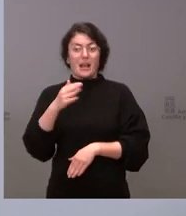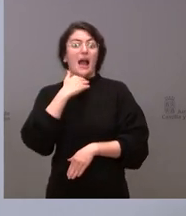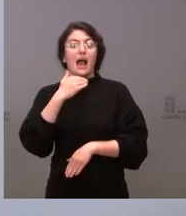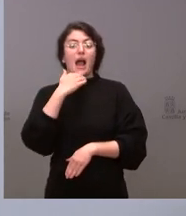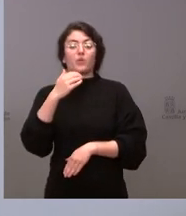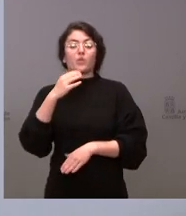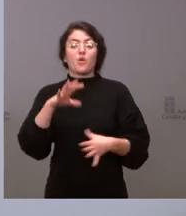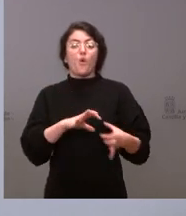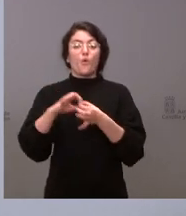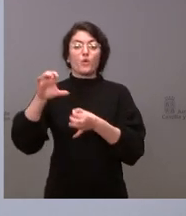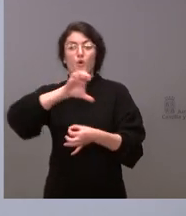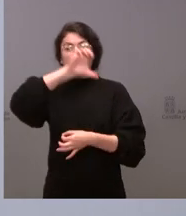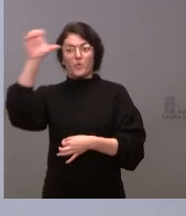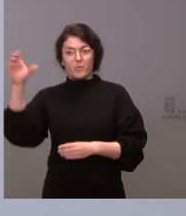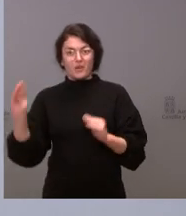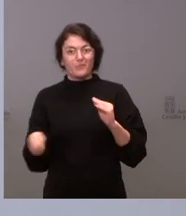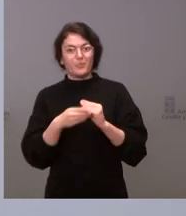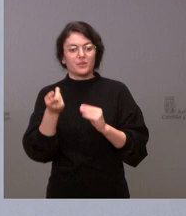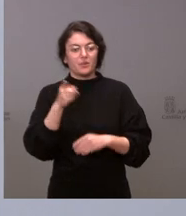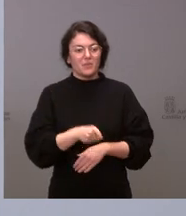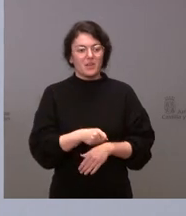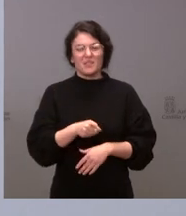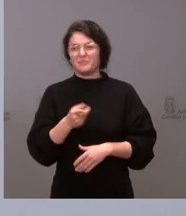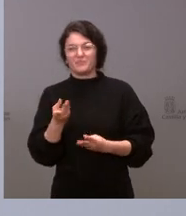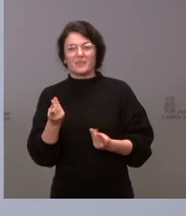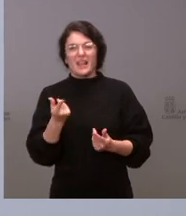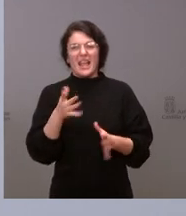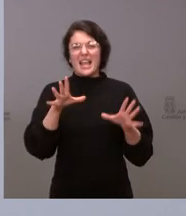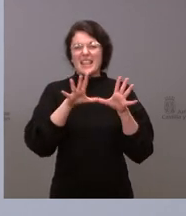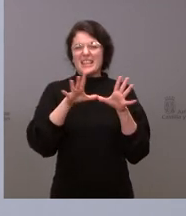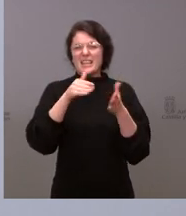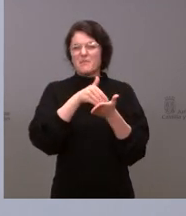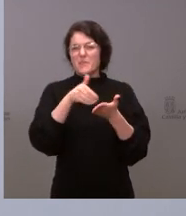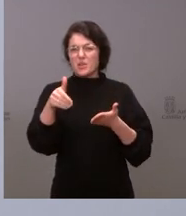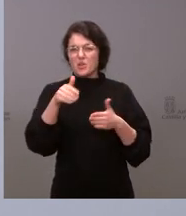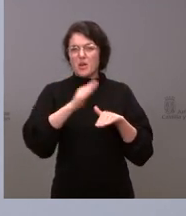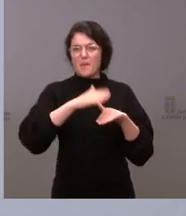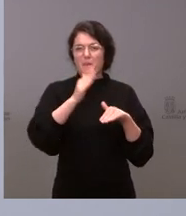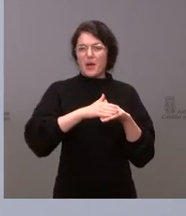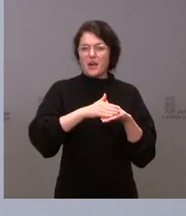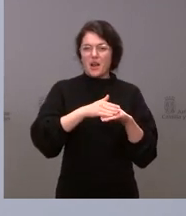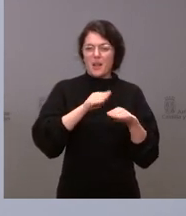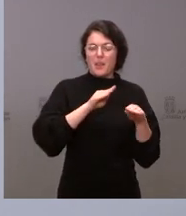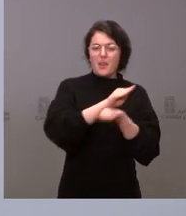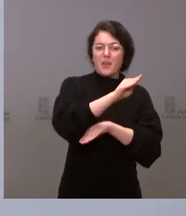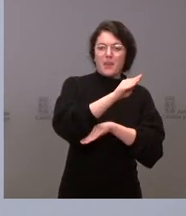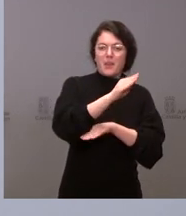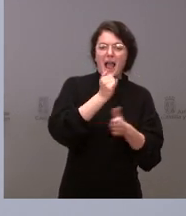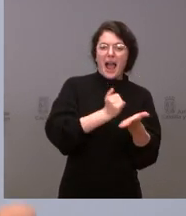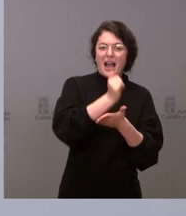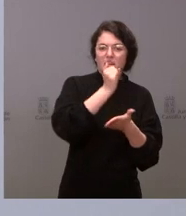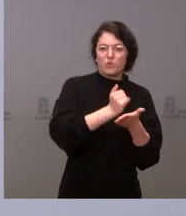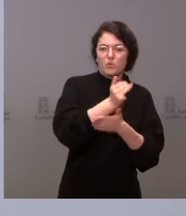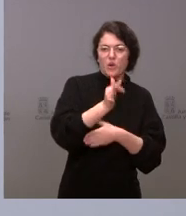Están sin... Bueno, me parece que son 10 millones en agricultores, falta por determinar el fondo de los